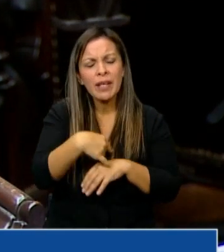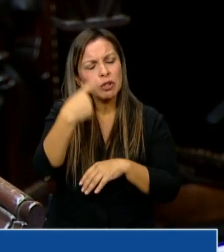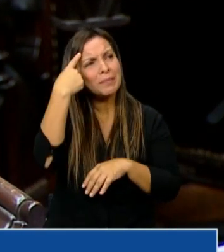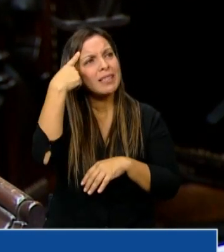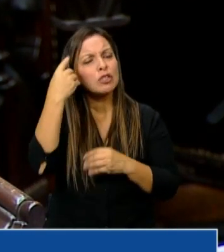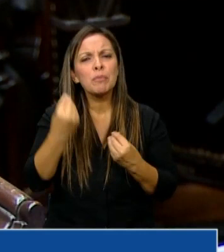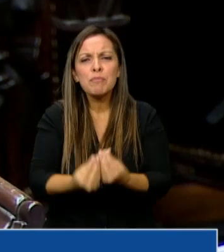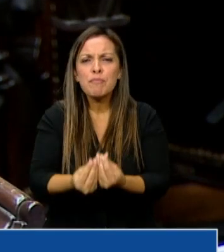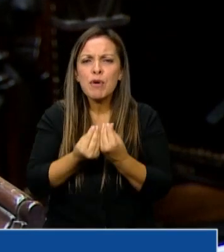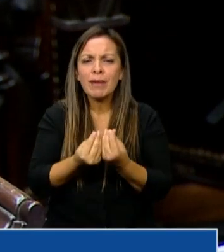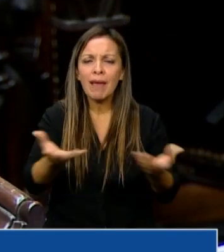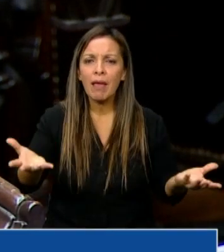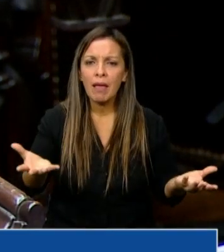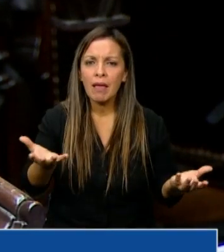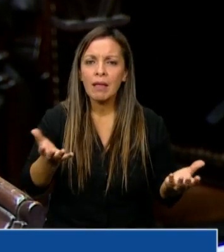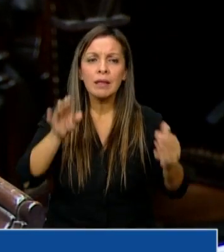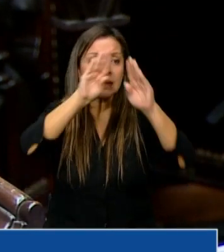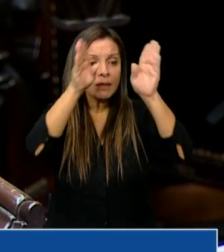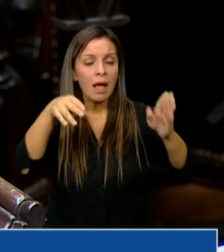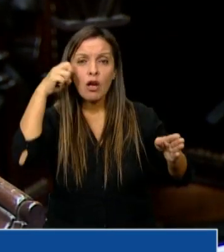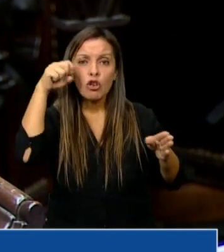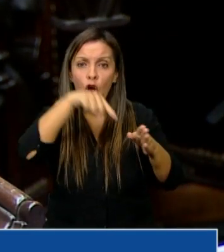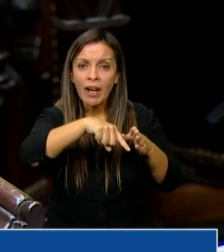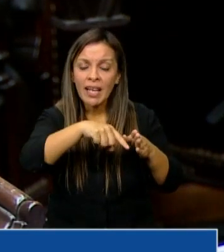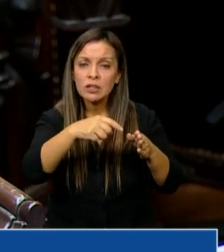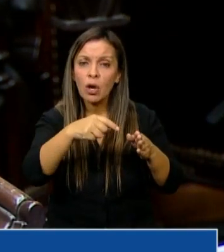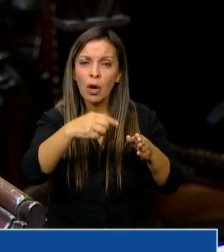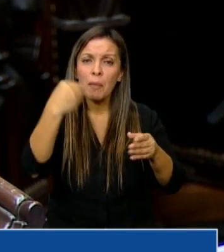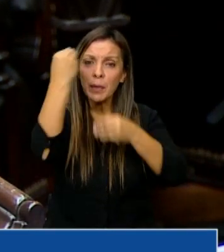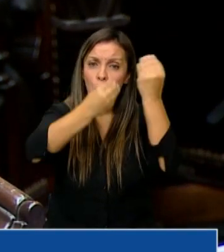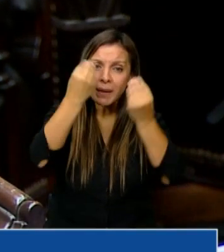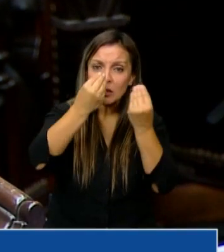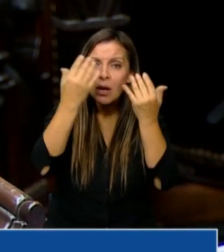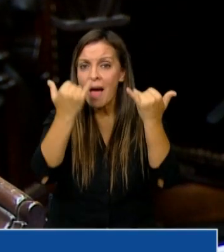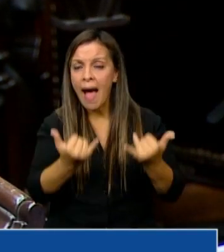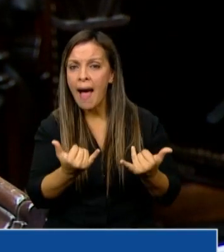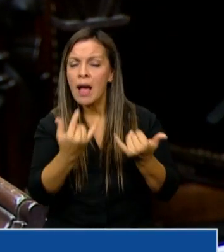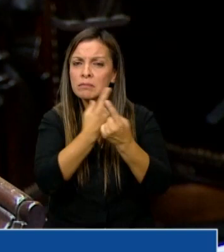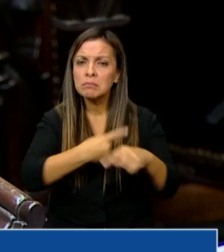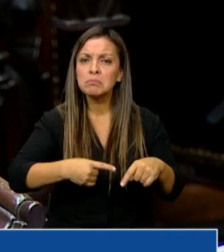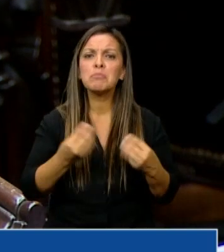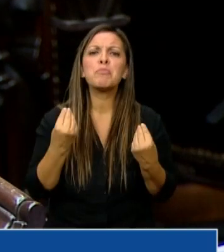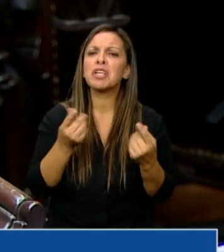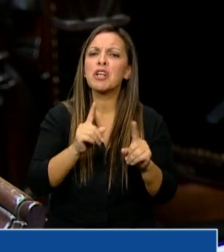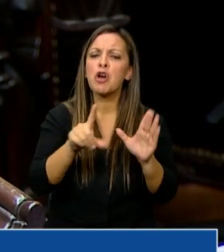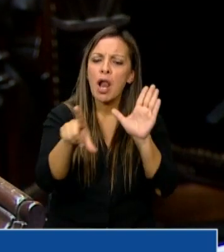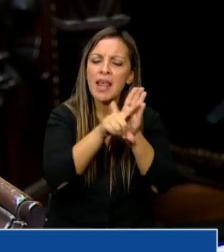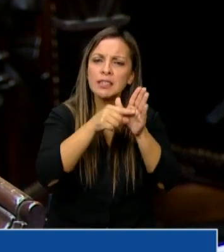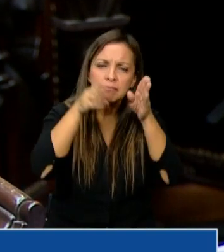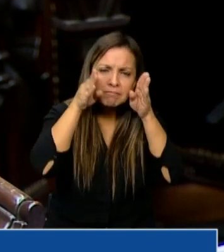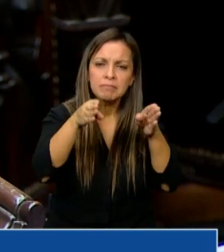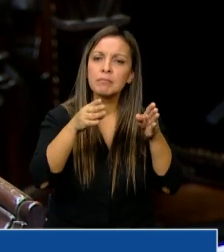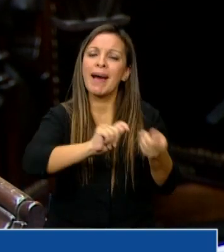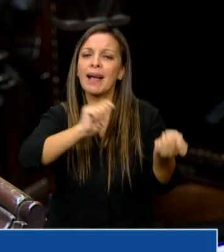Congreso, si realmente tiene la preocupación, como escuché hoy, no elegir las leyes que tengan que ver con